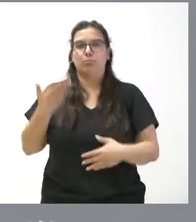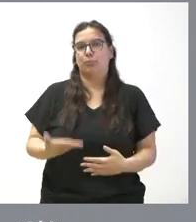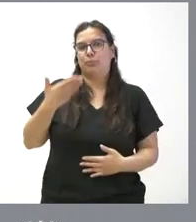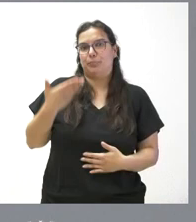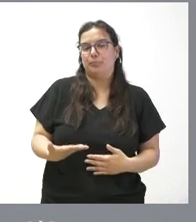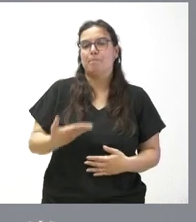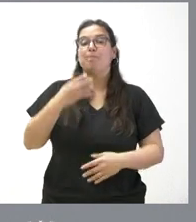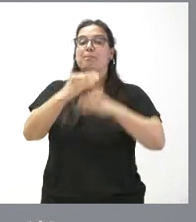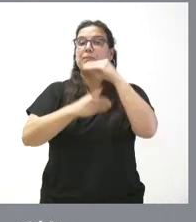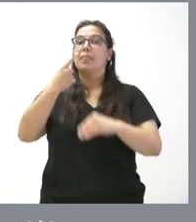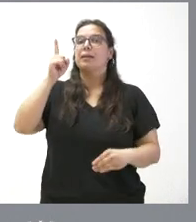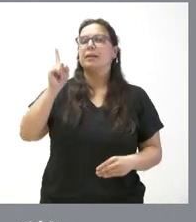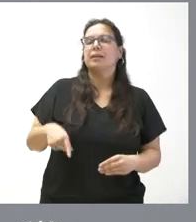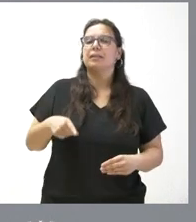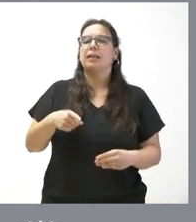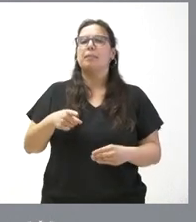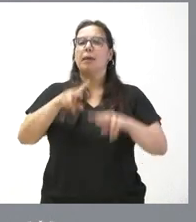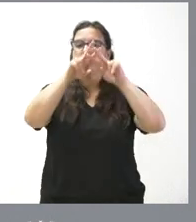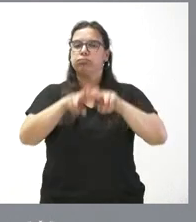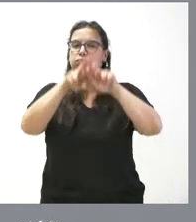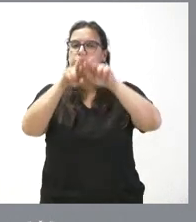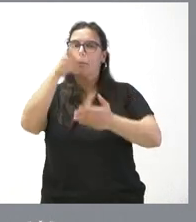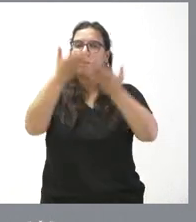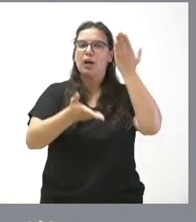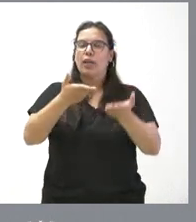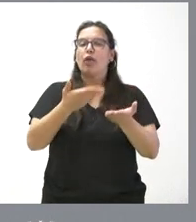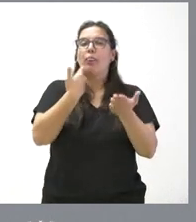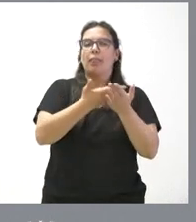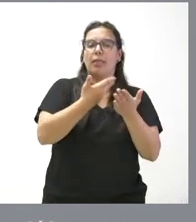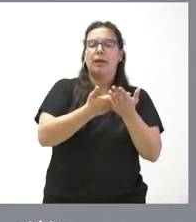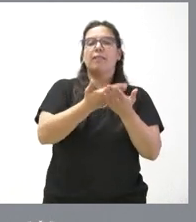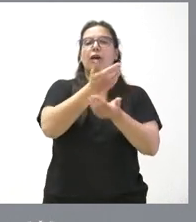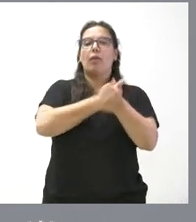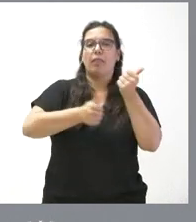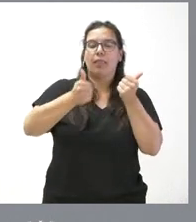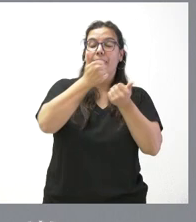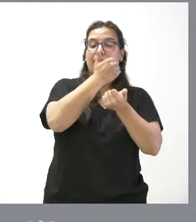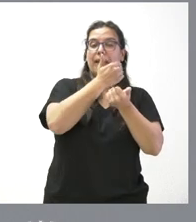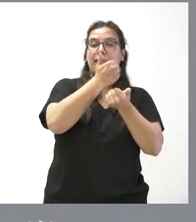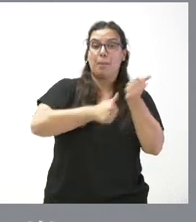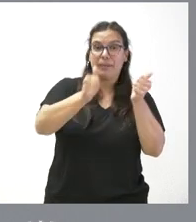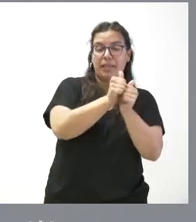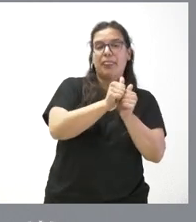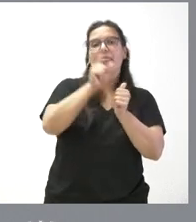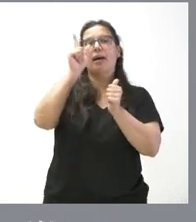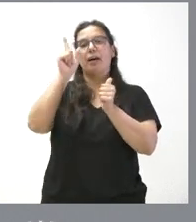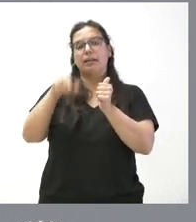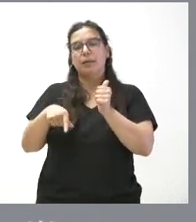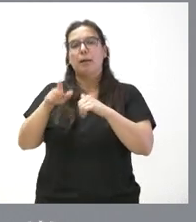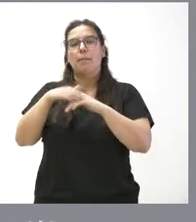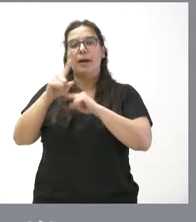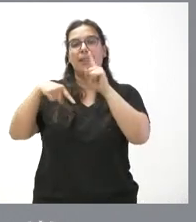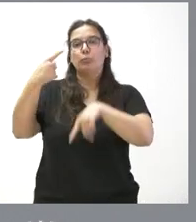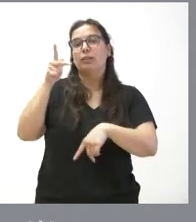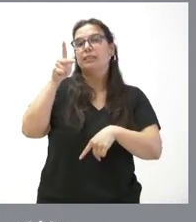también valoración desde el punto de vista de la dependencia y de los certificados de dependencia y los derechos que puedan tener los leoneses en el acceso a las ayudas